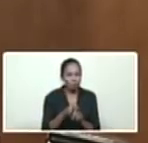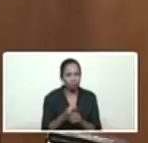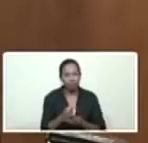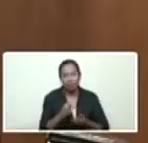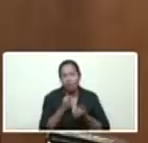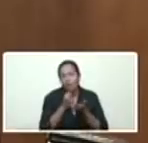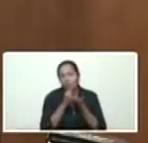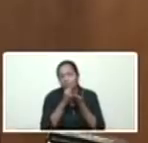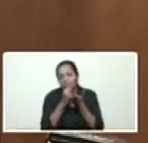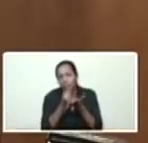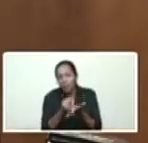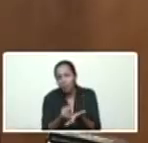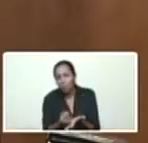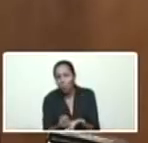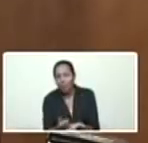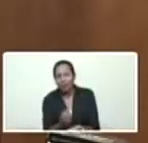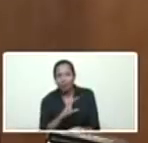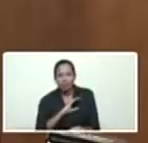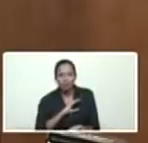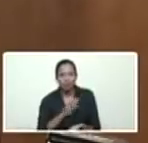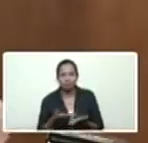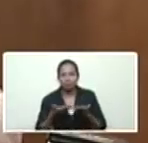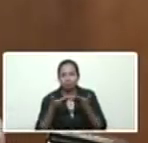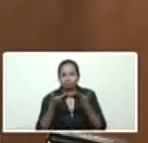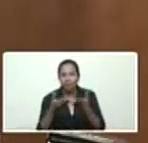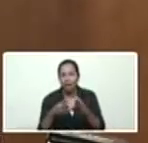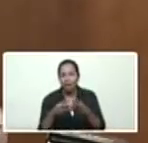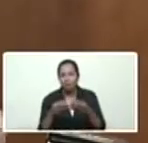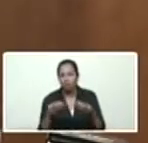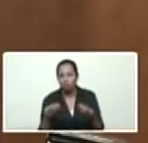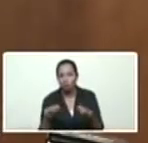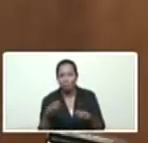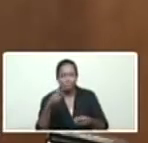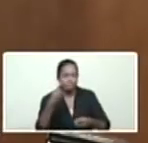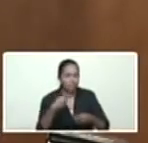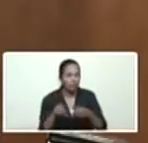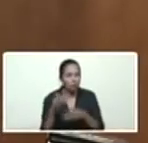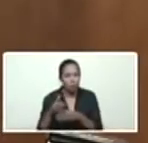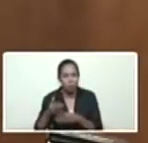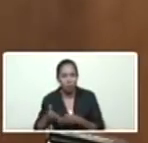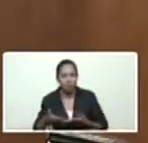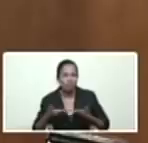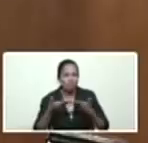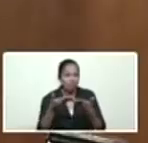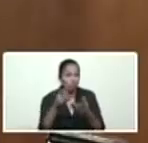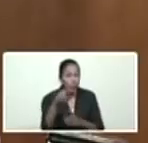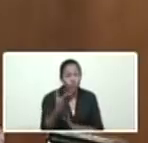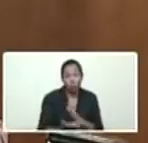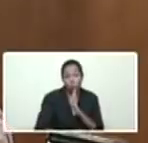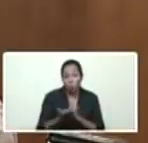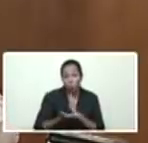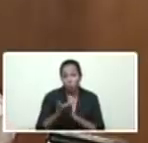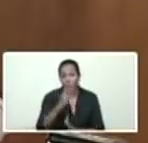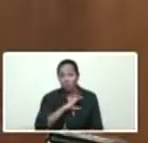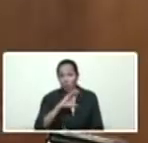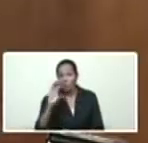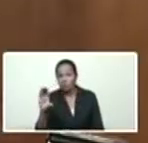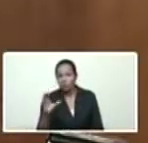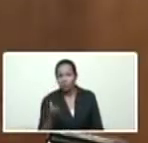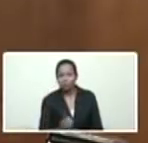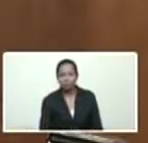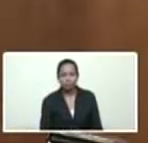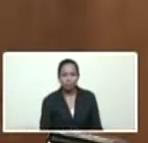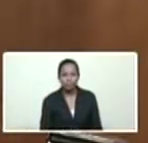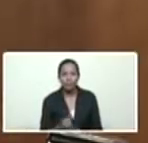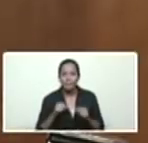cristiana, de dar más allá de lo que podemos dar pero darlo, eso es muy importante compatriota, para